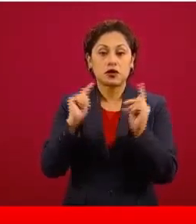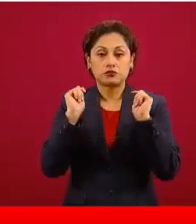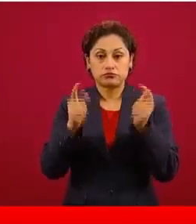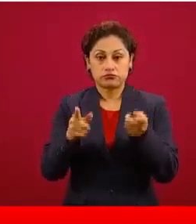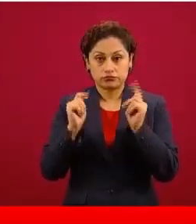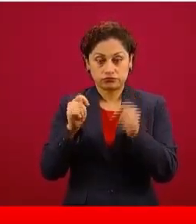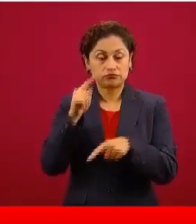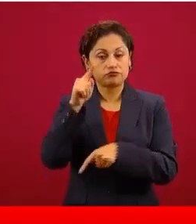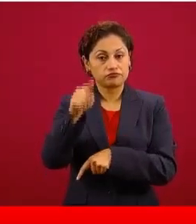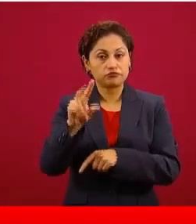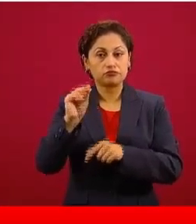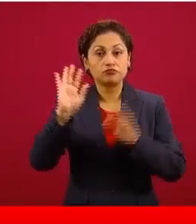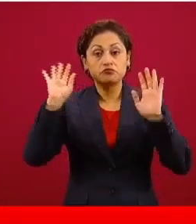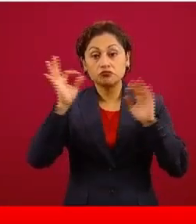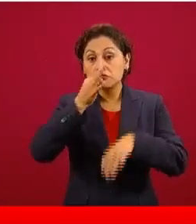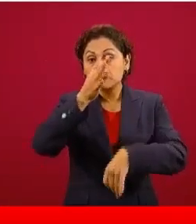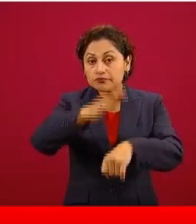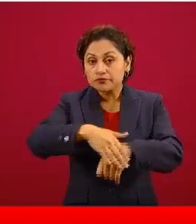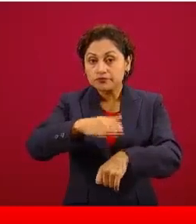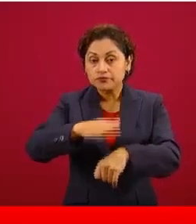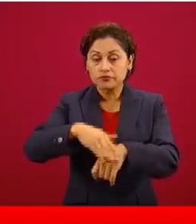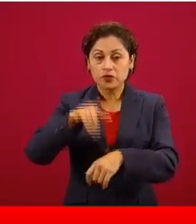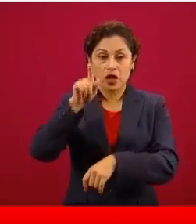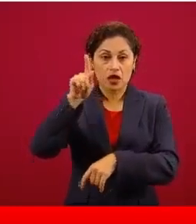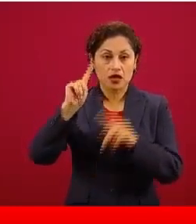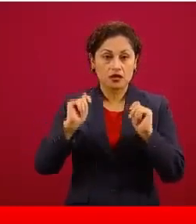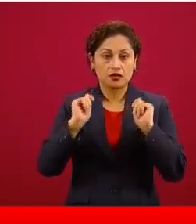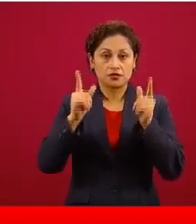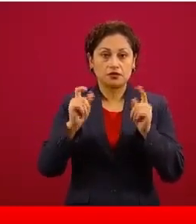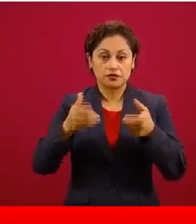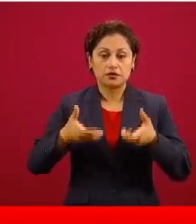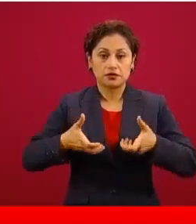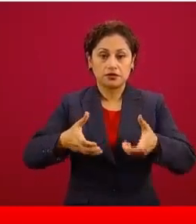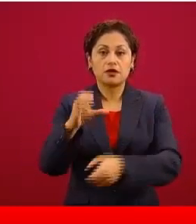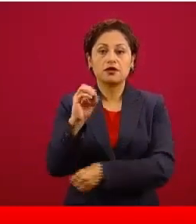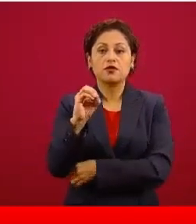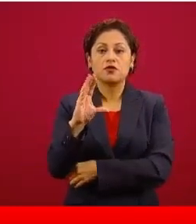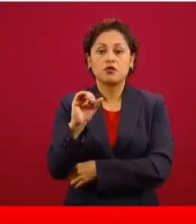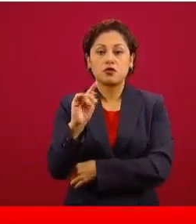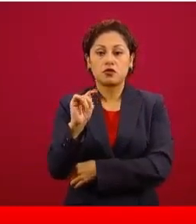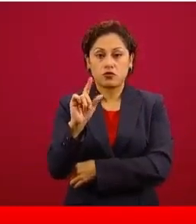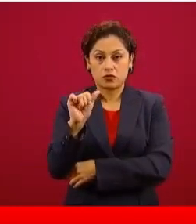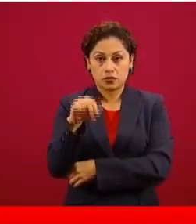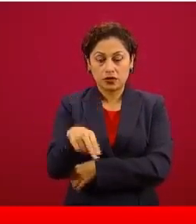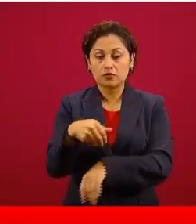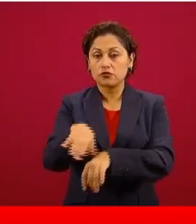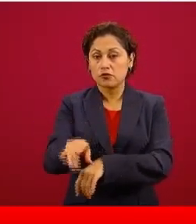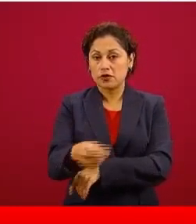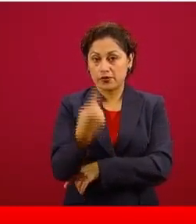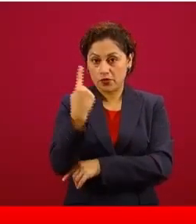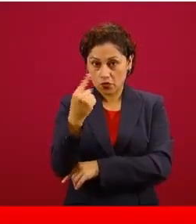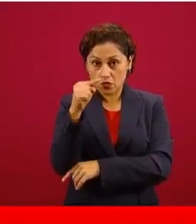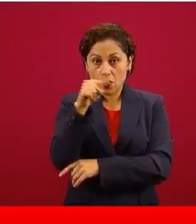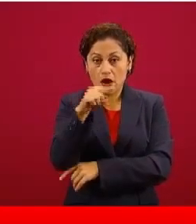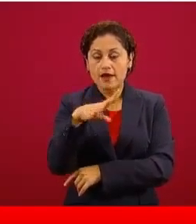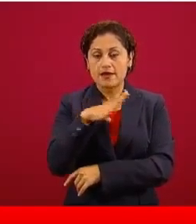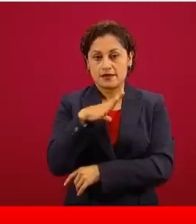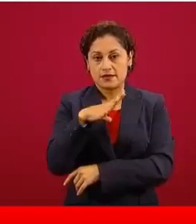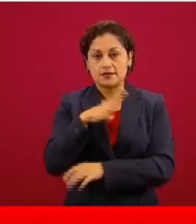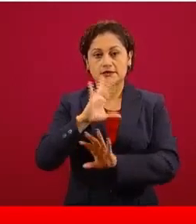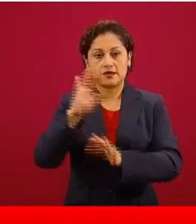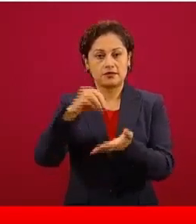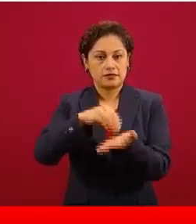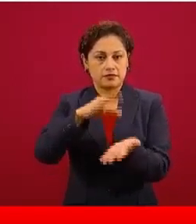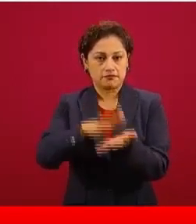para que lo tomen en cuenta los consumidores de Tlaxcala en Avenida Ocotlán número 1, y eso ya viene señalado en la